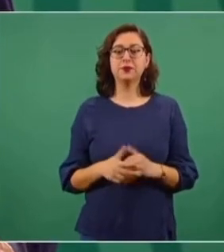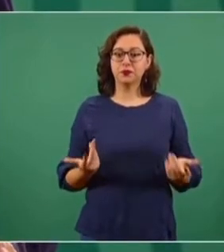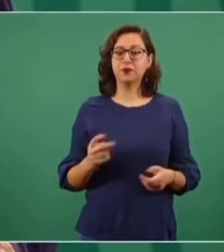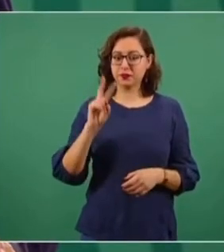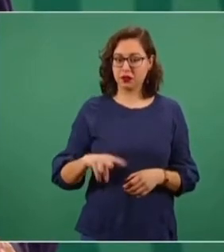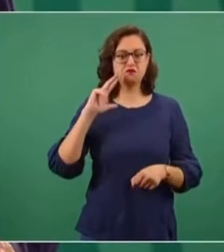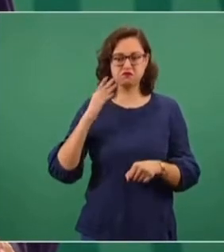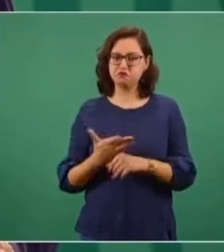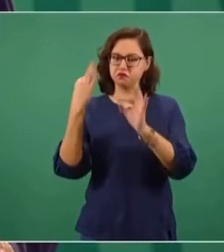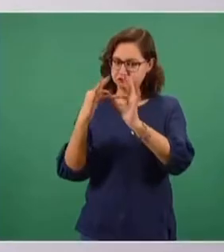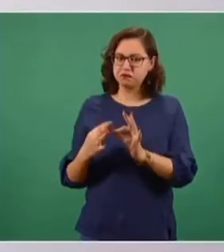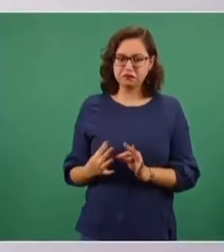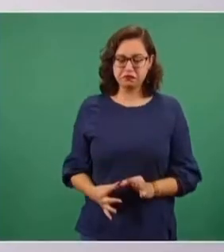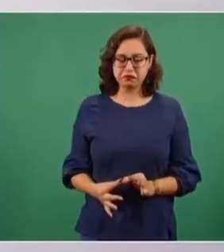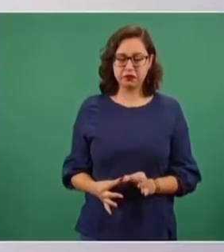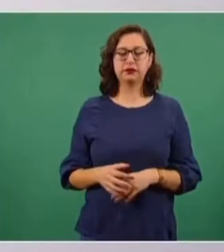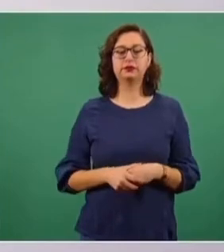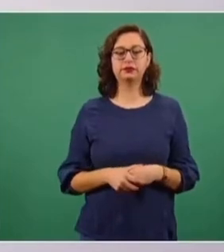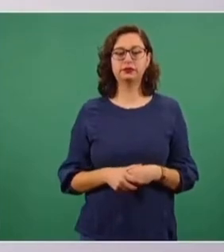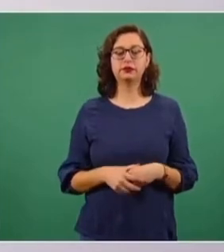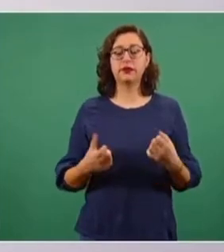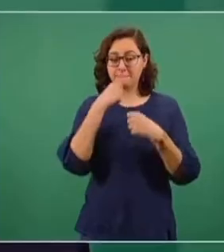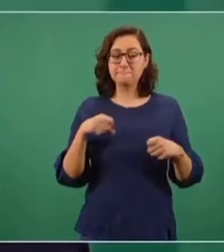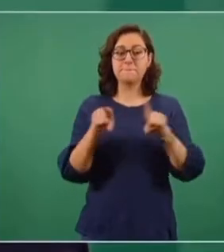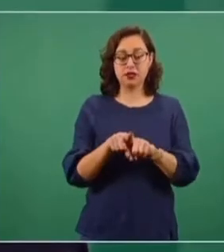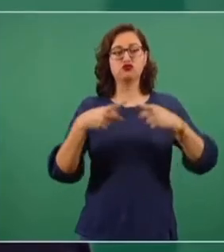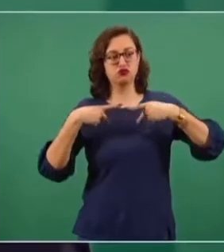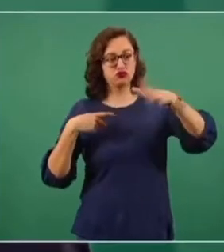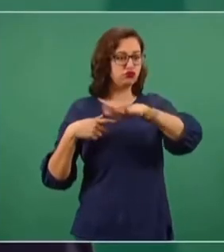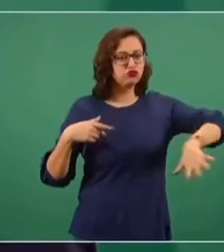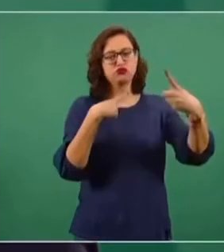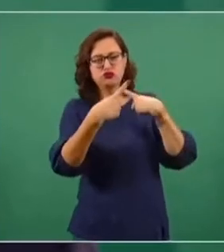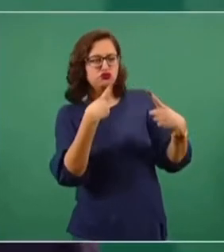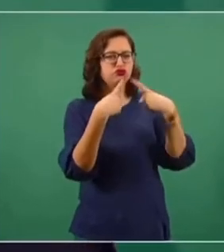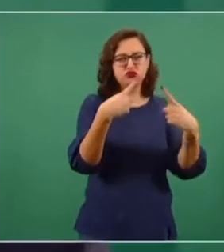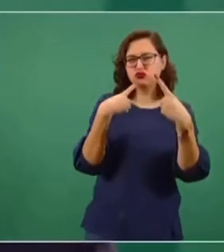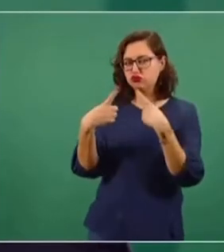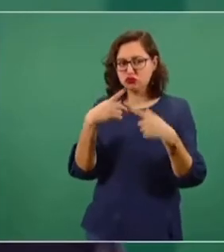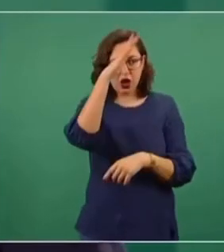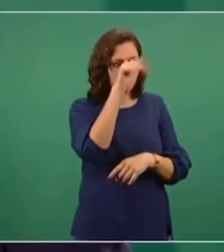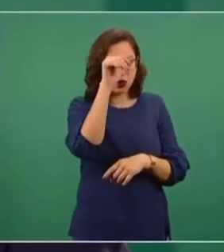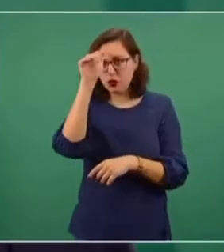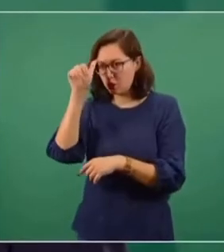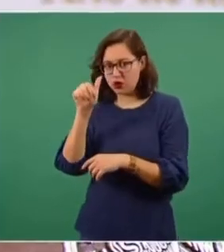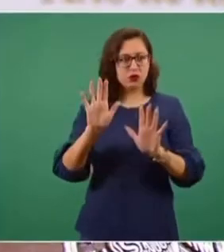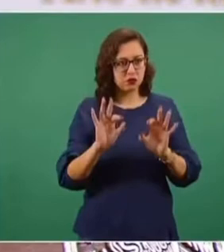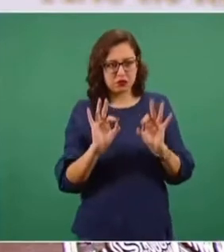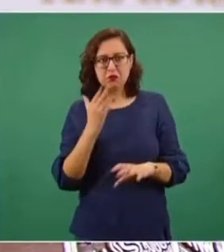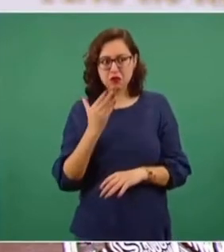actuado muy responsables. Y han logrado dialogar con la población para que se permita